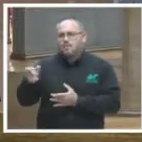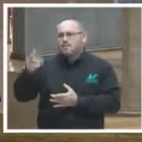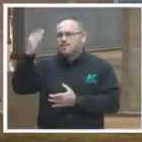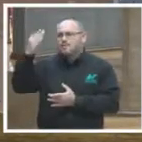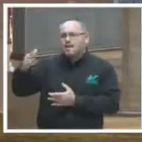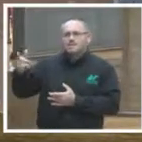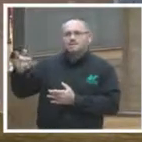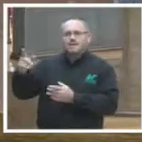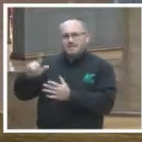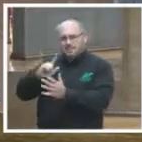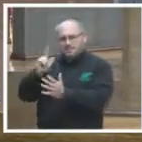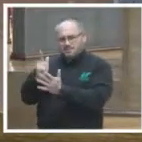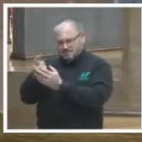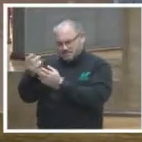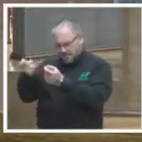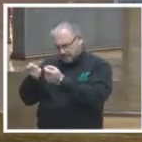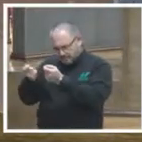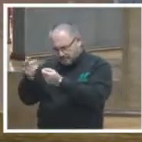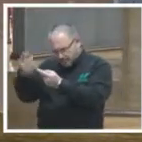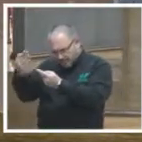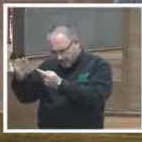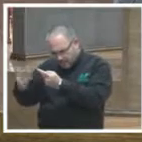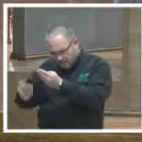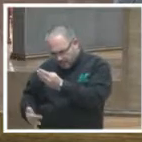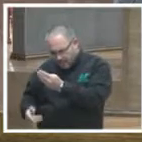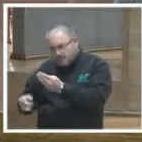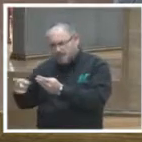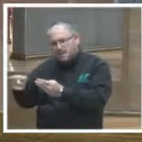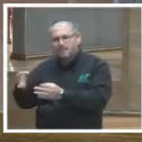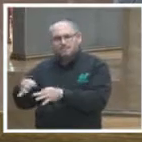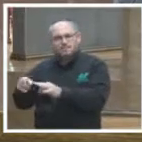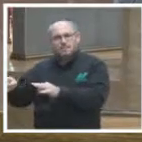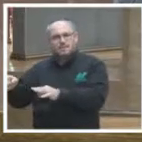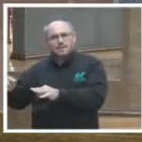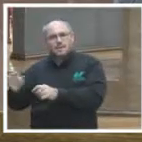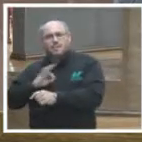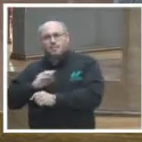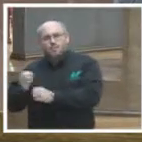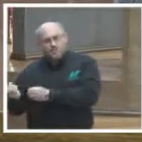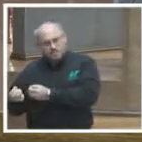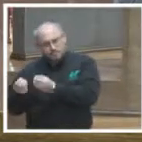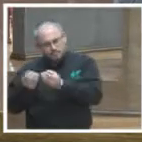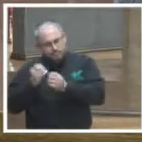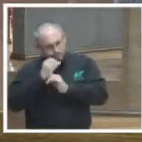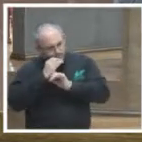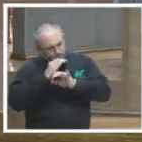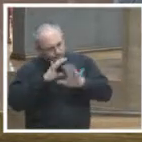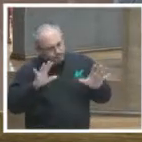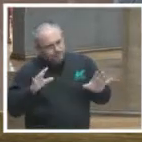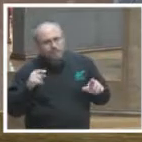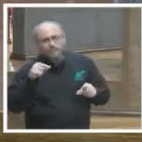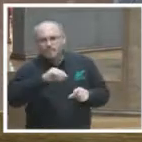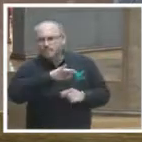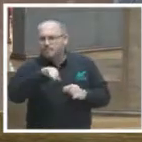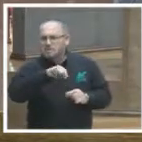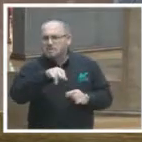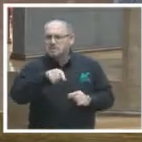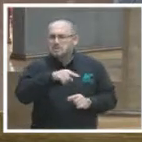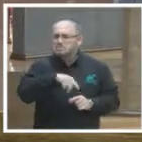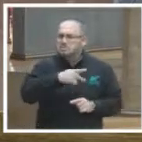judiciales sino también que se comuniquen esos criterios de manera eficiente de manera efectiva para que cualquier